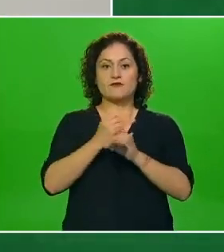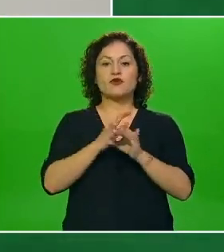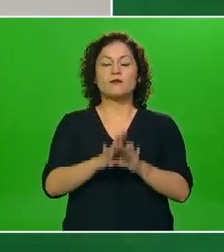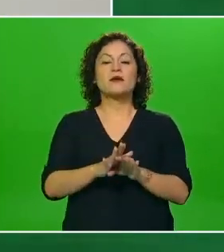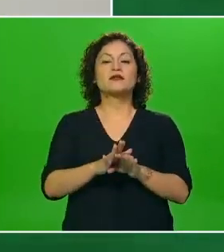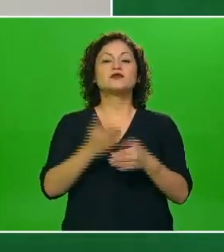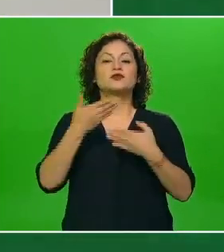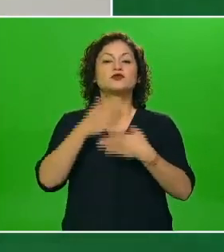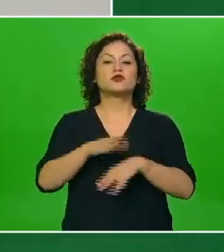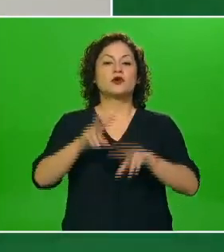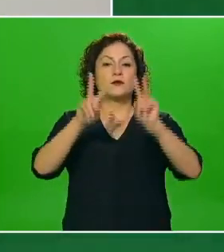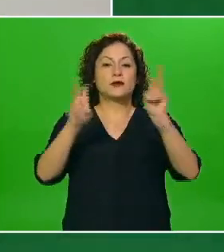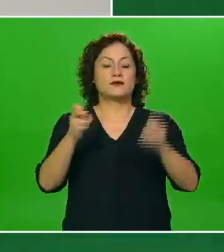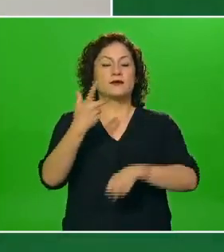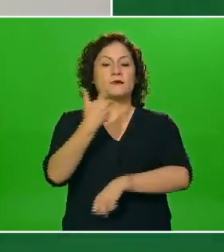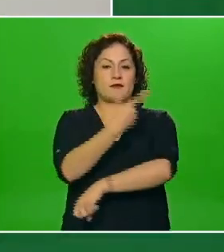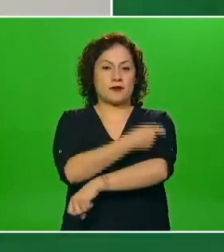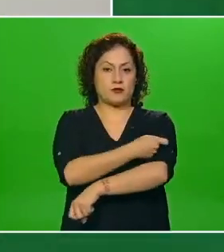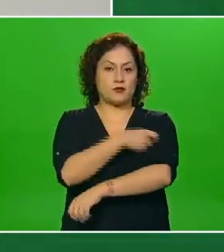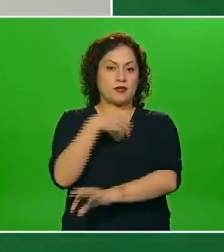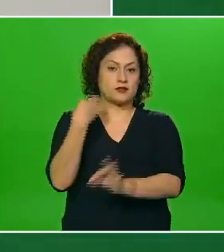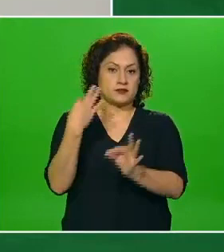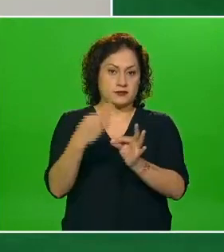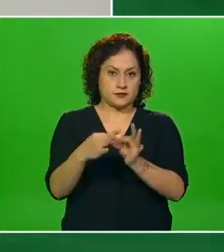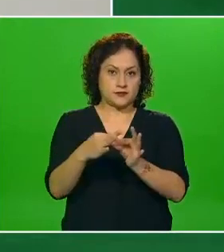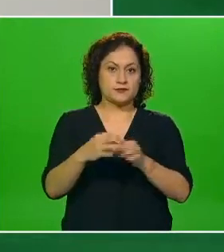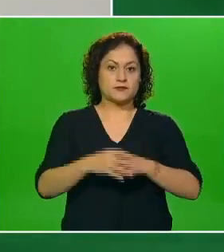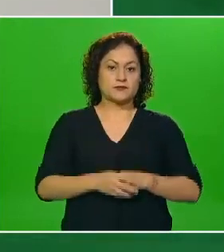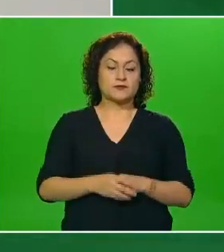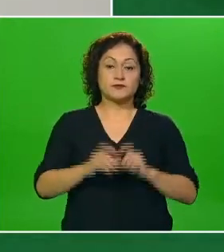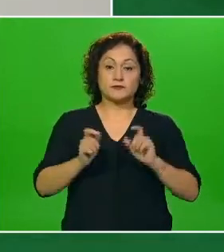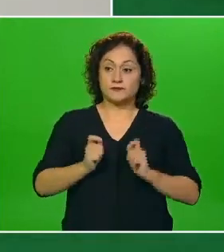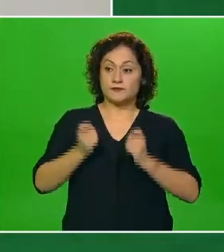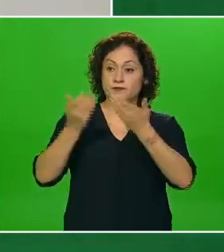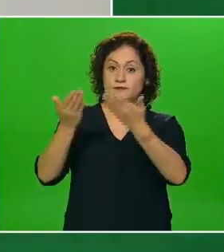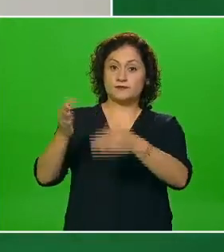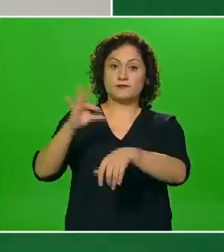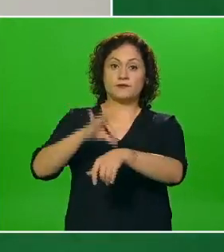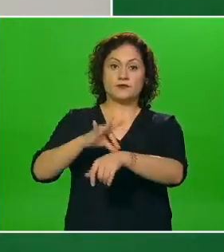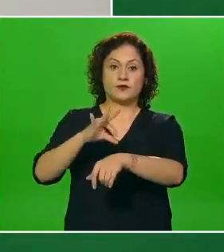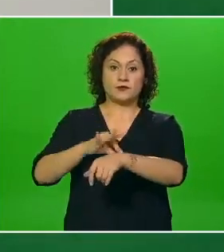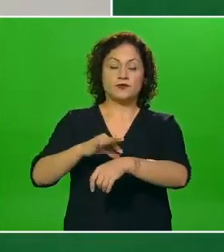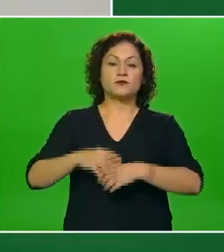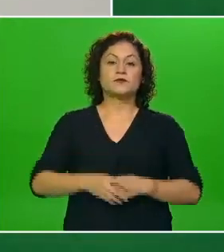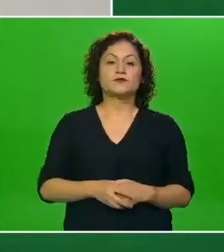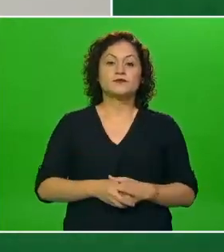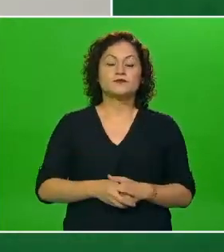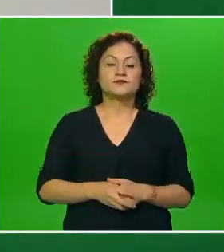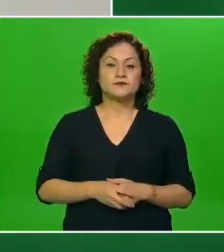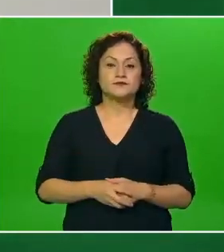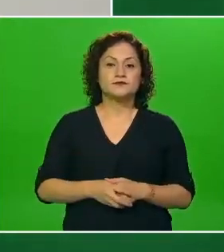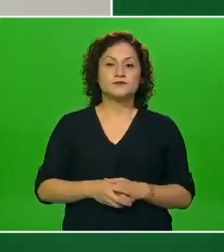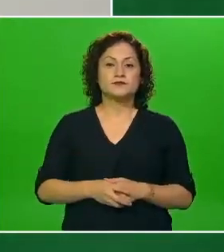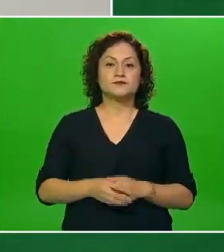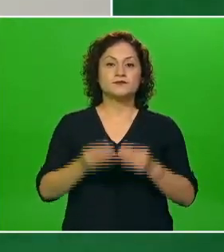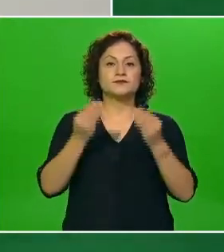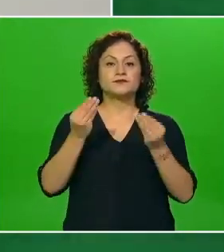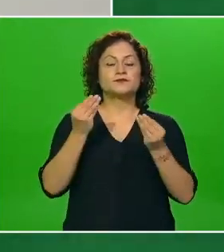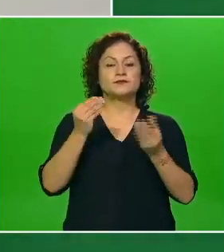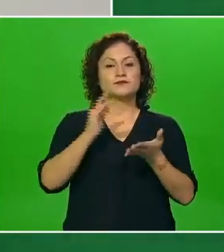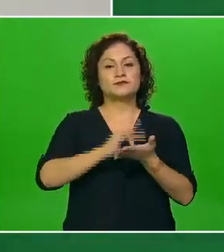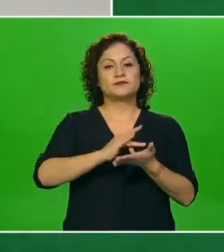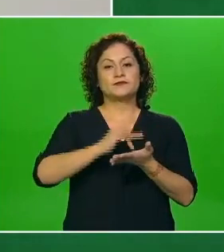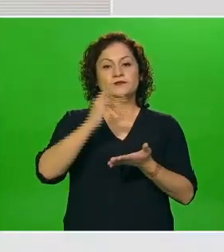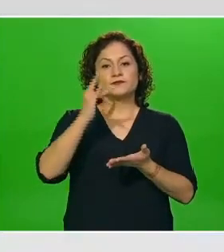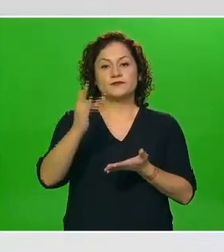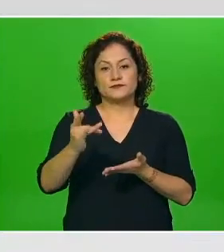la estrategia nacional de vacunación y sus componentes devuelvo el uso de la voz al doctor Cristian Zaragoza muchísimas gracias doctor